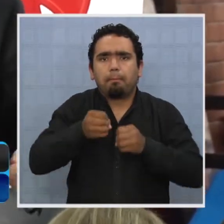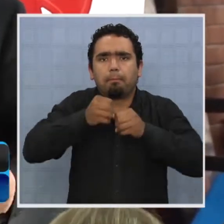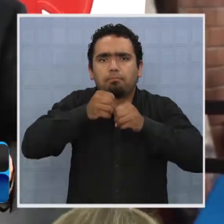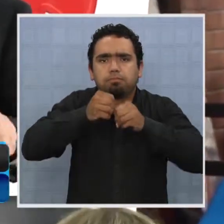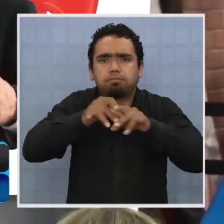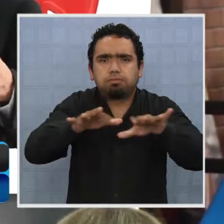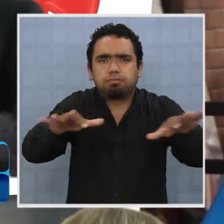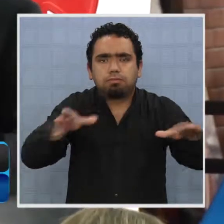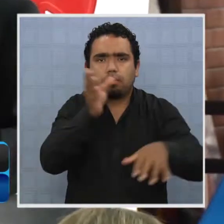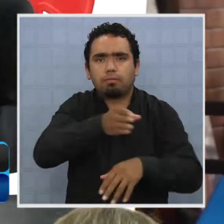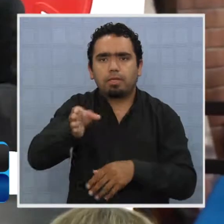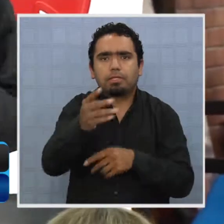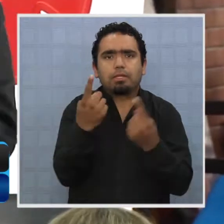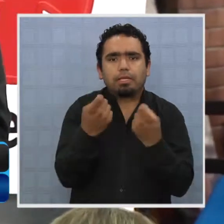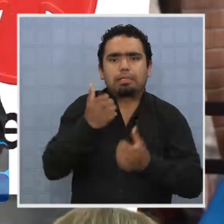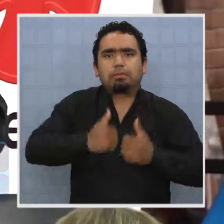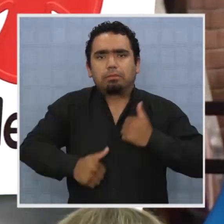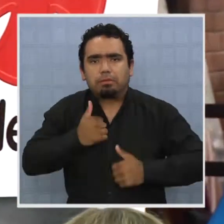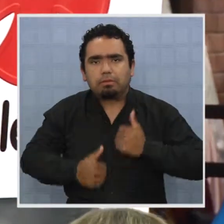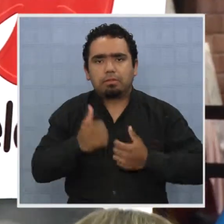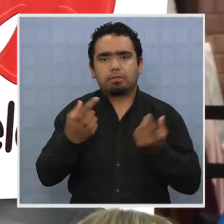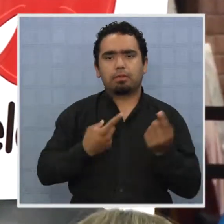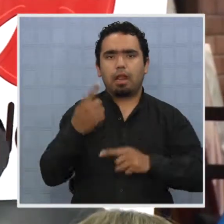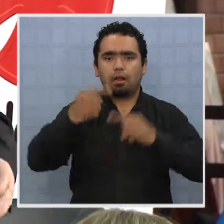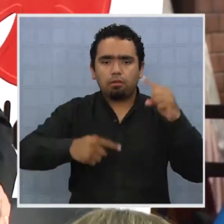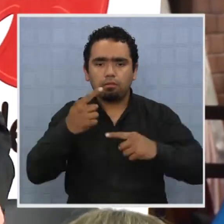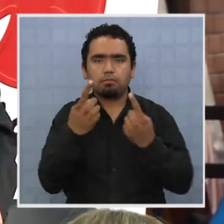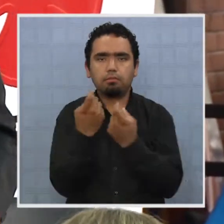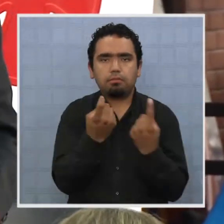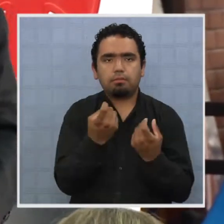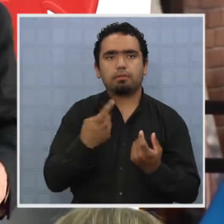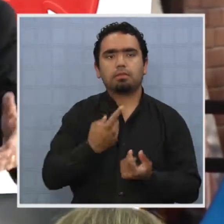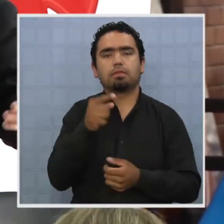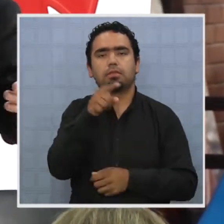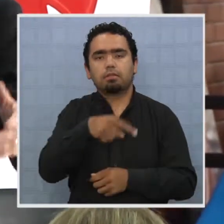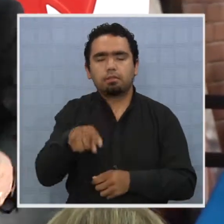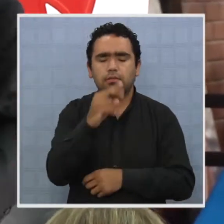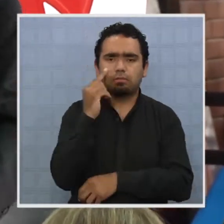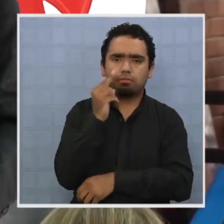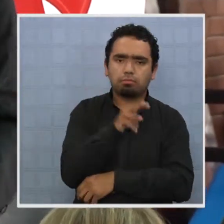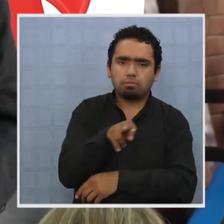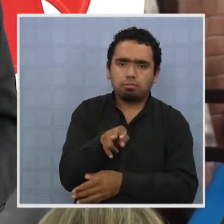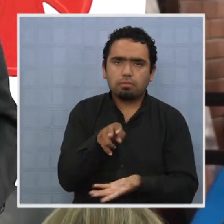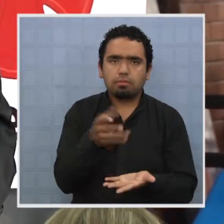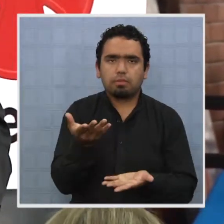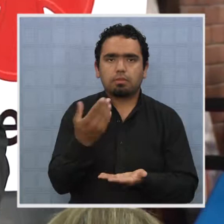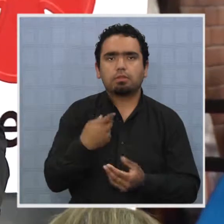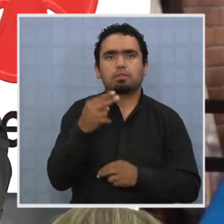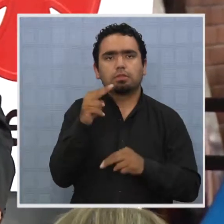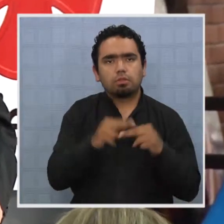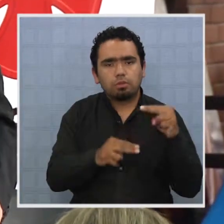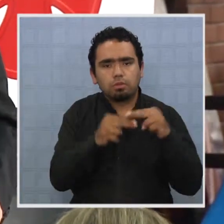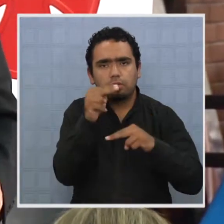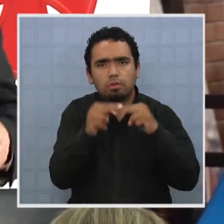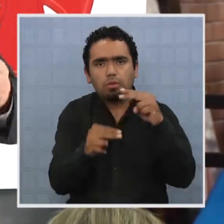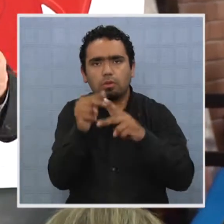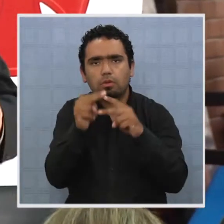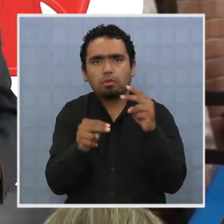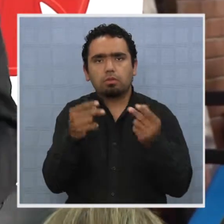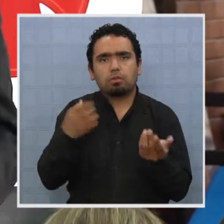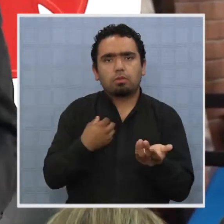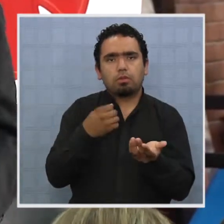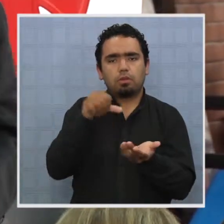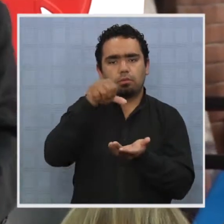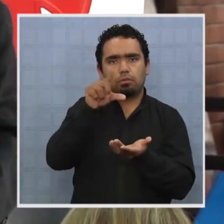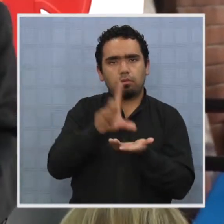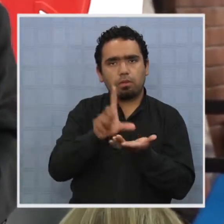personal, de equipo, de recursos, de compromiso requiere. Y por tanto da la impresión que cuando uno construye un nuevo